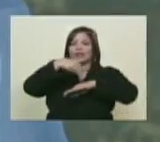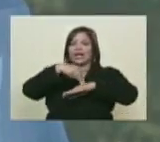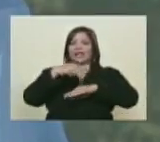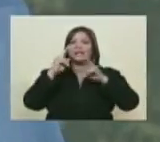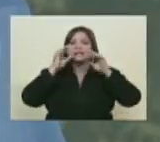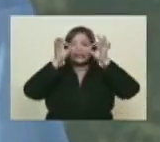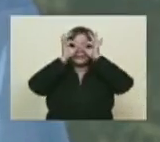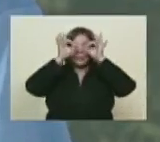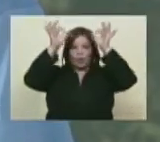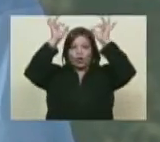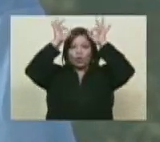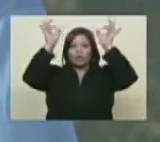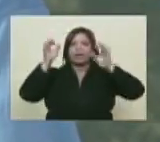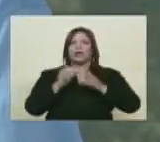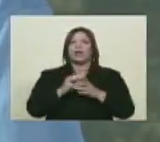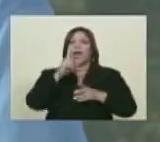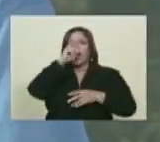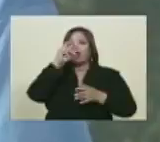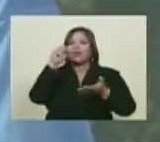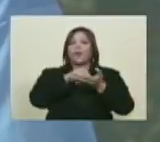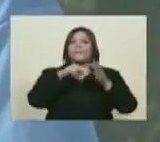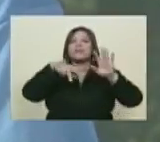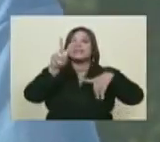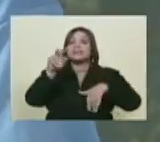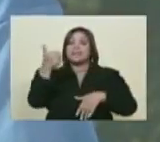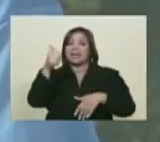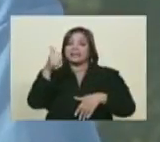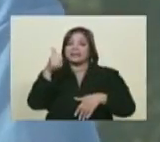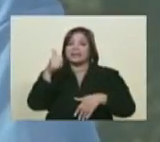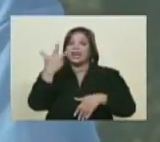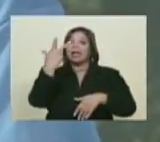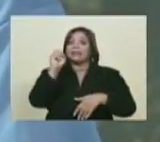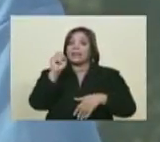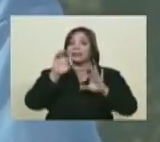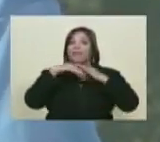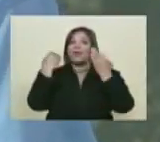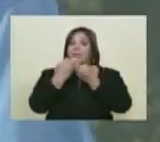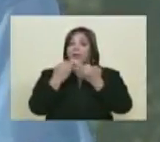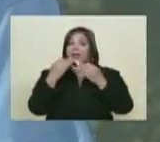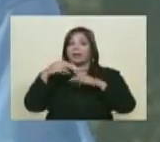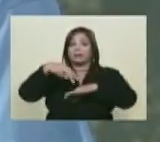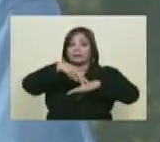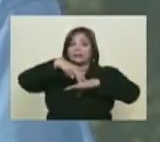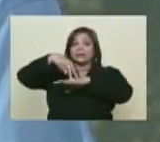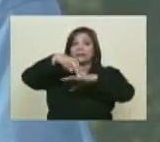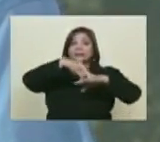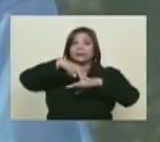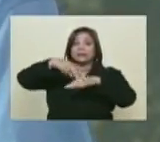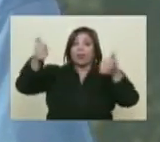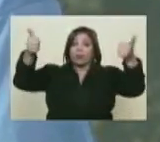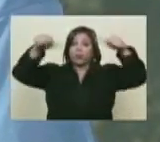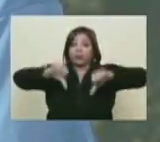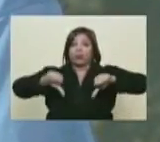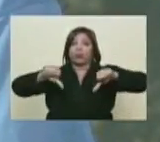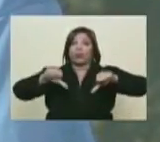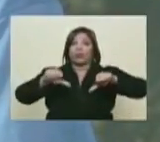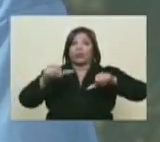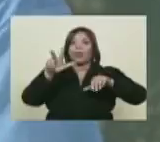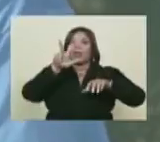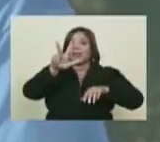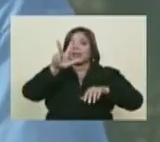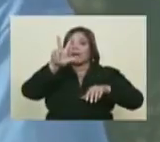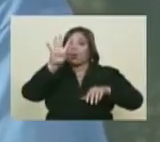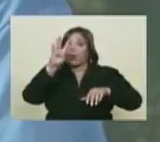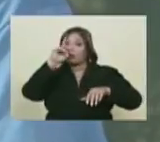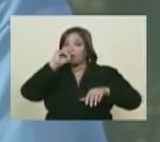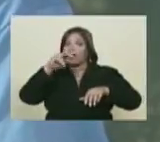Rodríguez. A partir del año 2010, recibió a más de 30 familias que tuvieron su hogar en esa biblioteca por más de 3, 4 años.